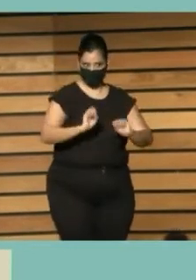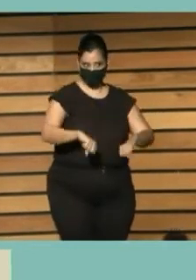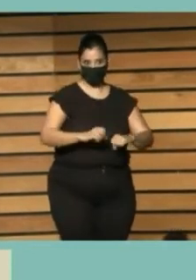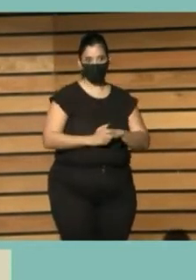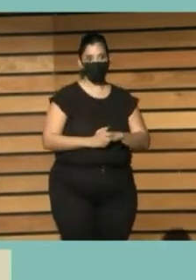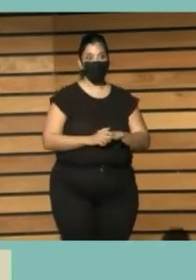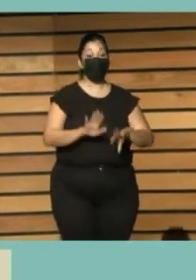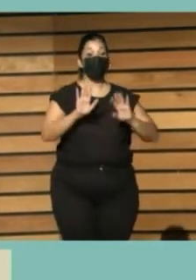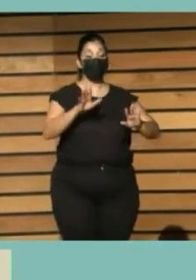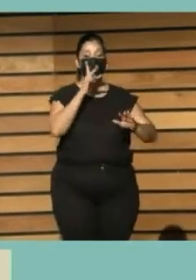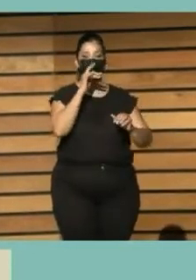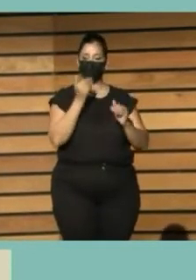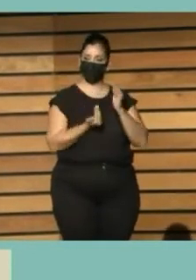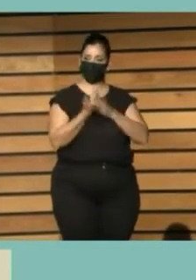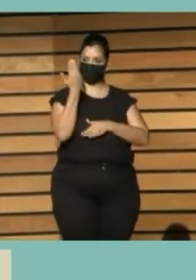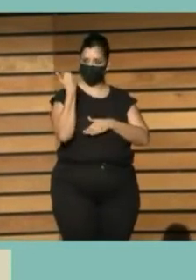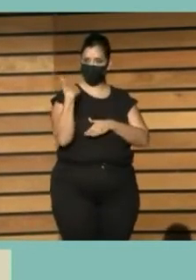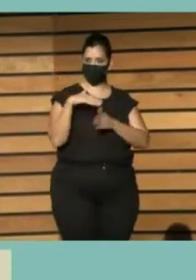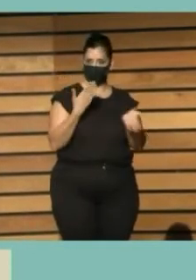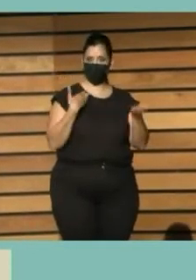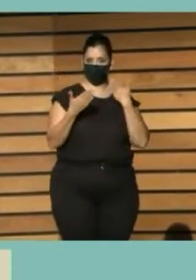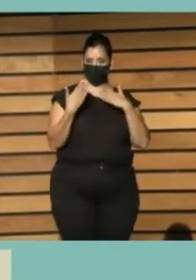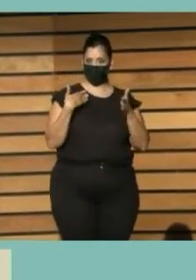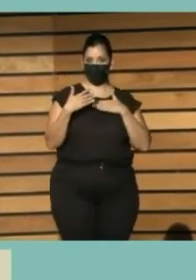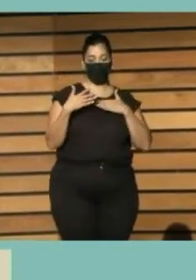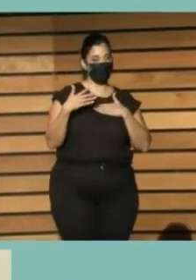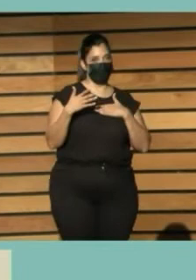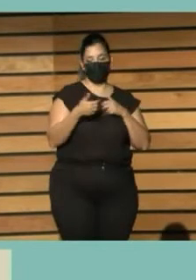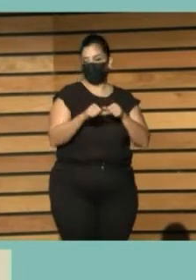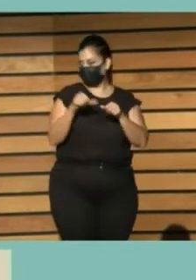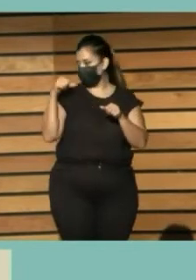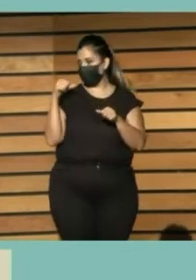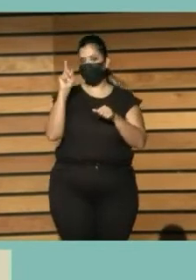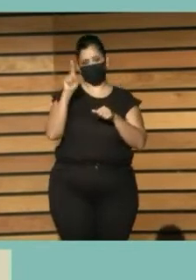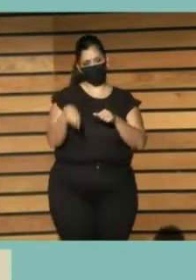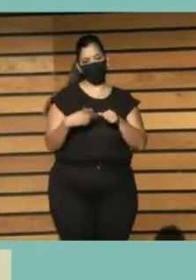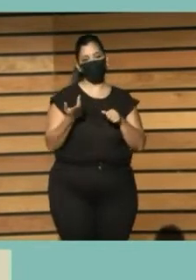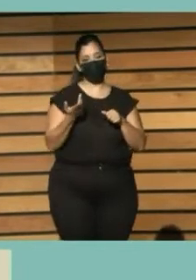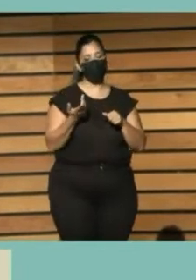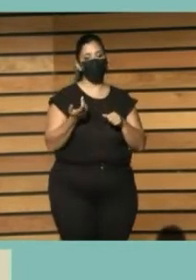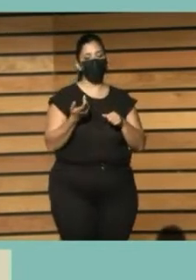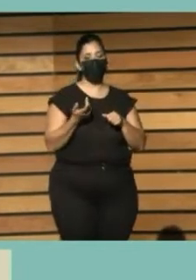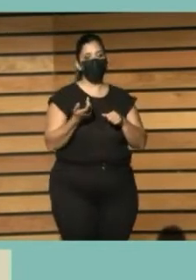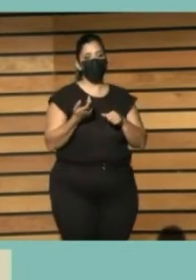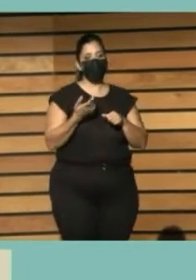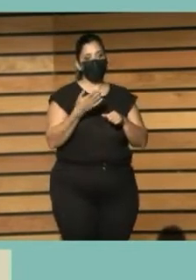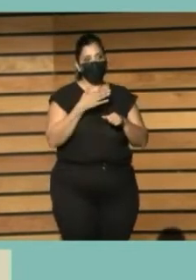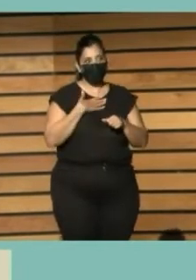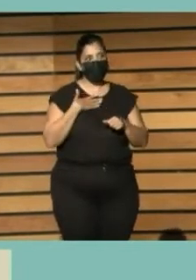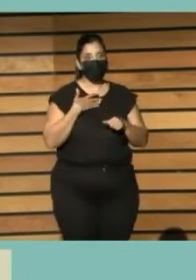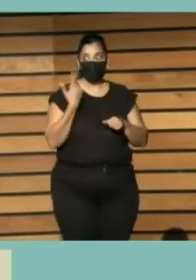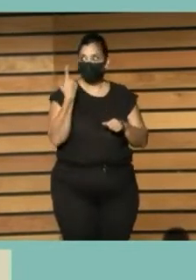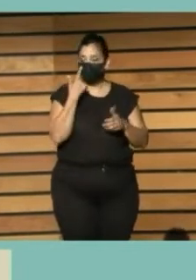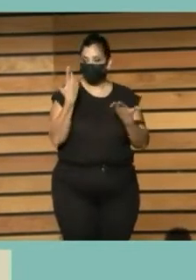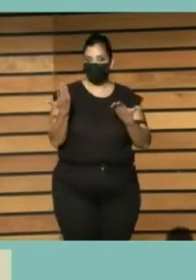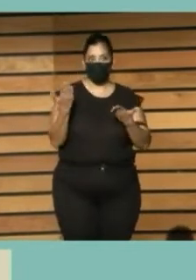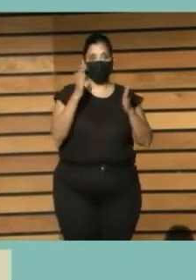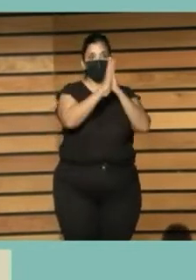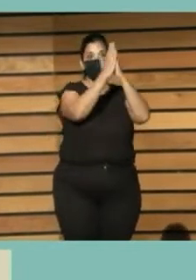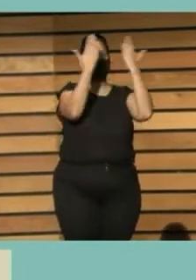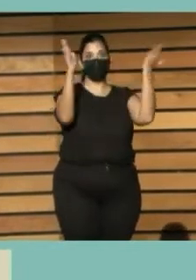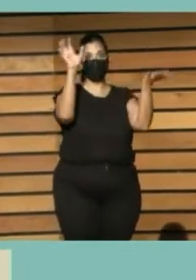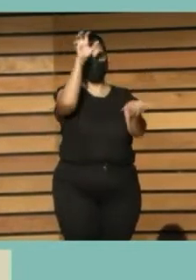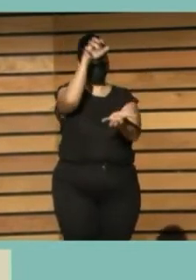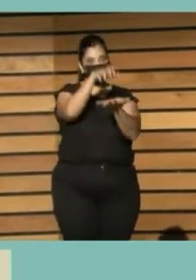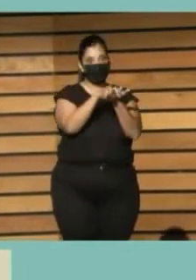pero esta mañana ya y durante mucho tiempo a mí me gustaría que se está demostrando que las bibliotecas también están